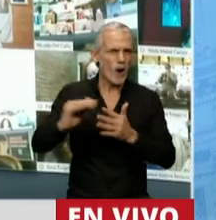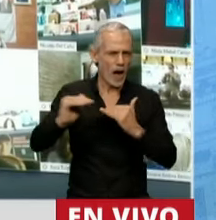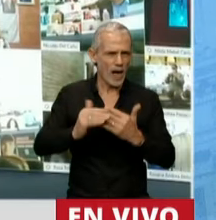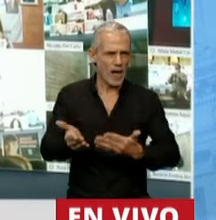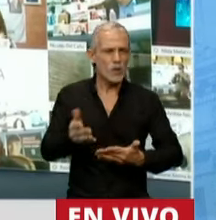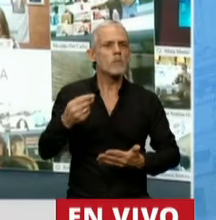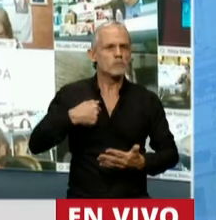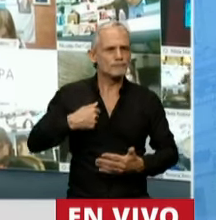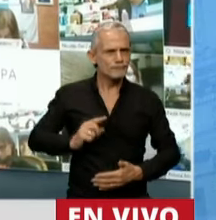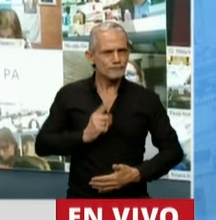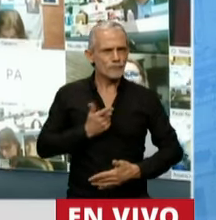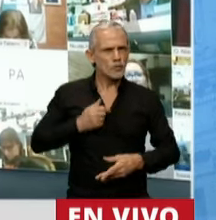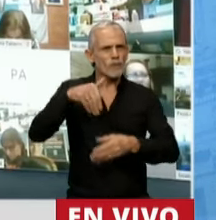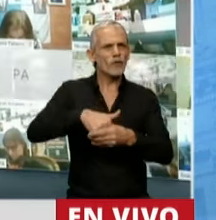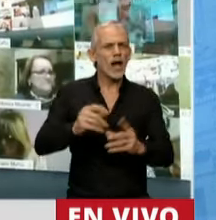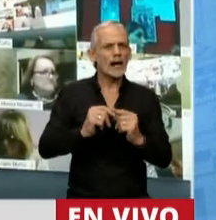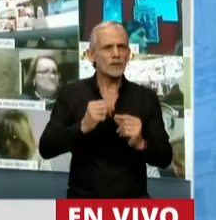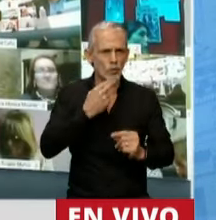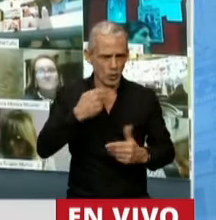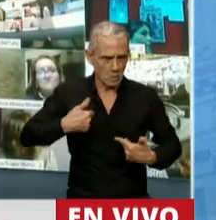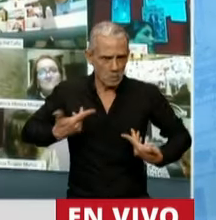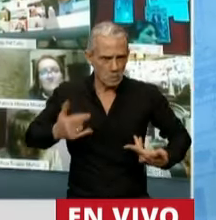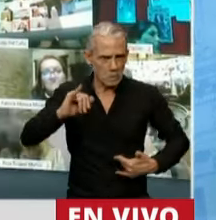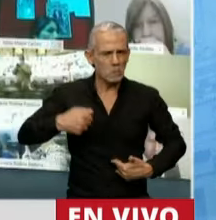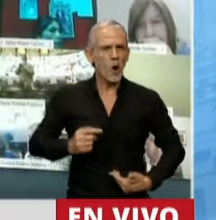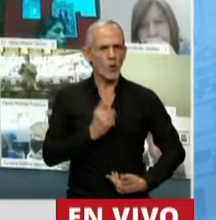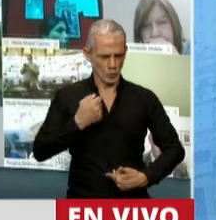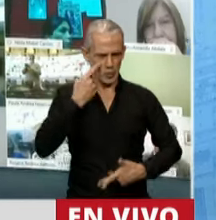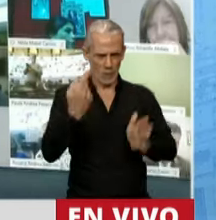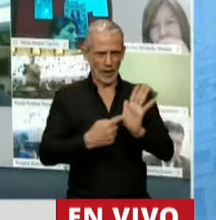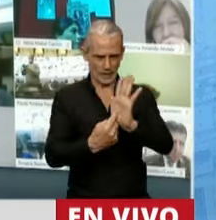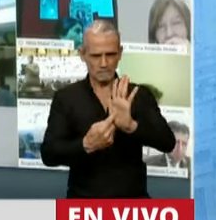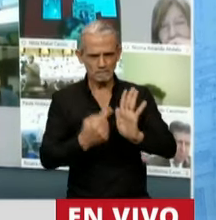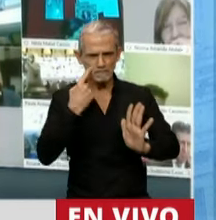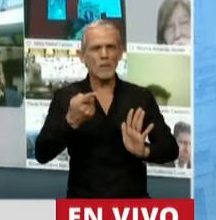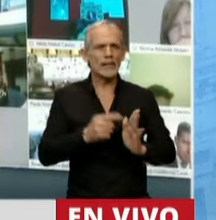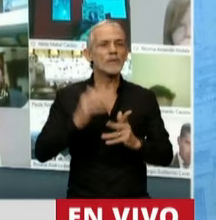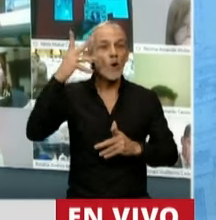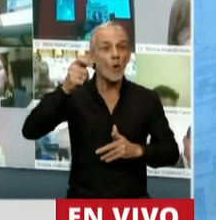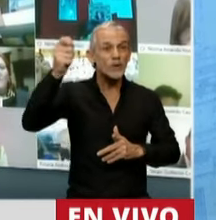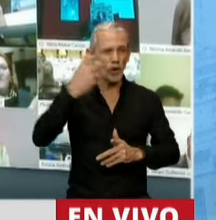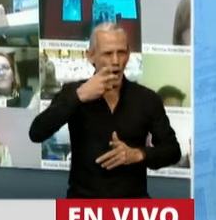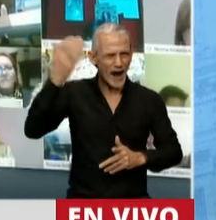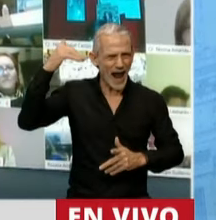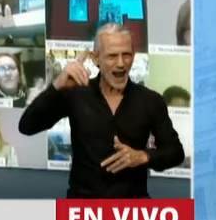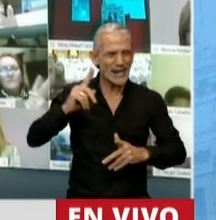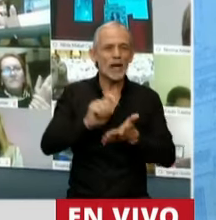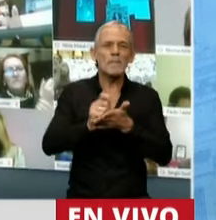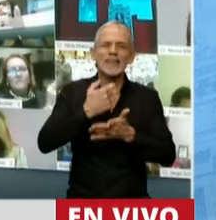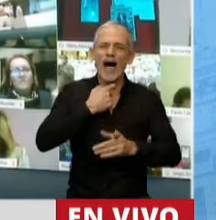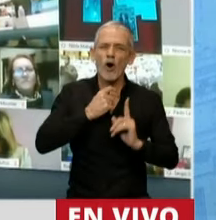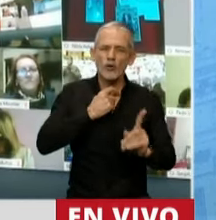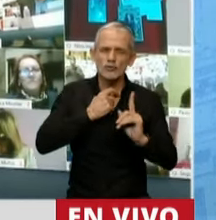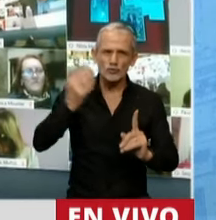Porque yo tengo orgullo de votar este once. ¿Sabe por qué? Porque, mire, le voy a mostrar una cosa. En el juicio oral y público, en el mes de